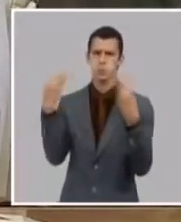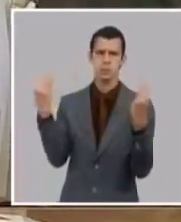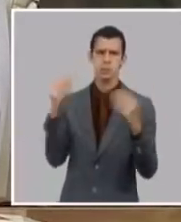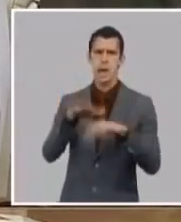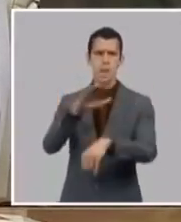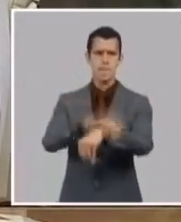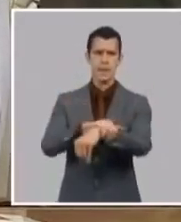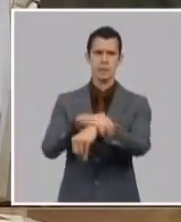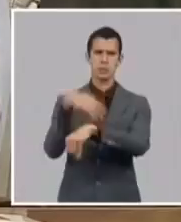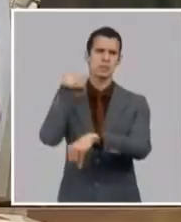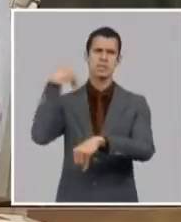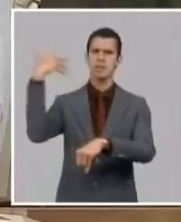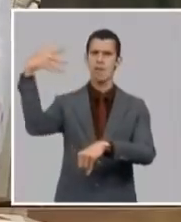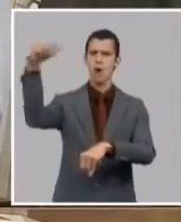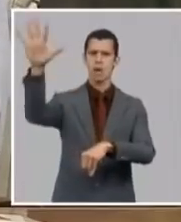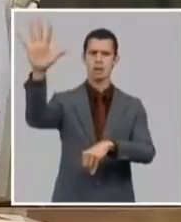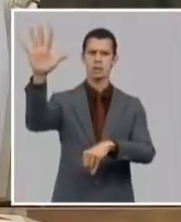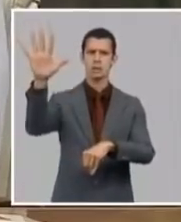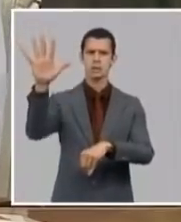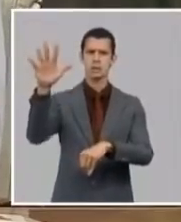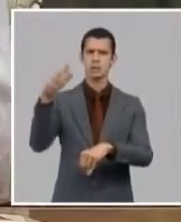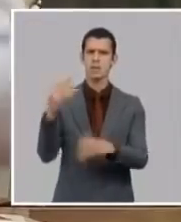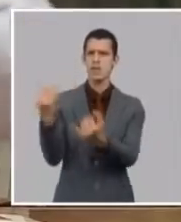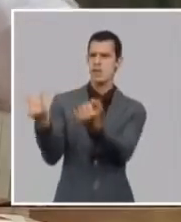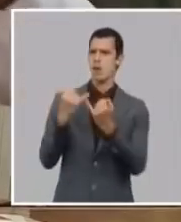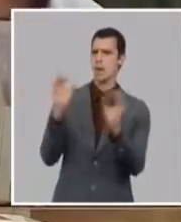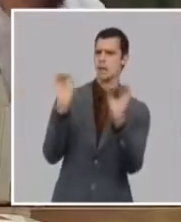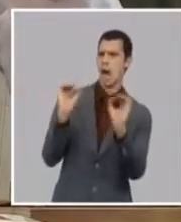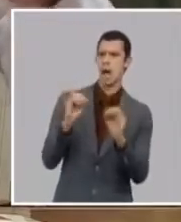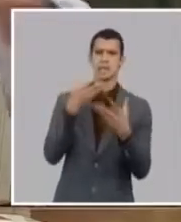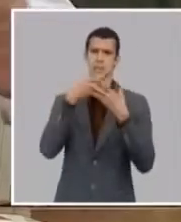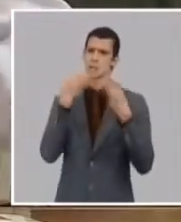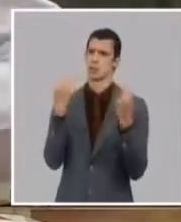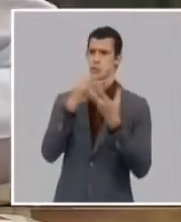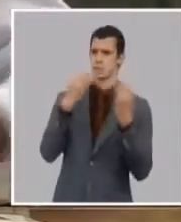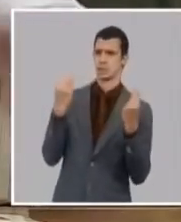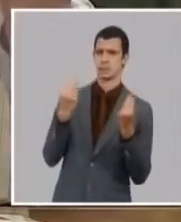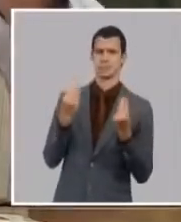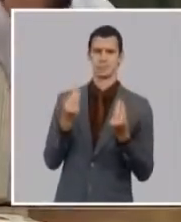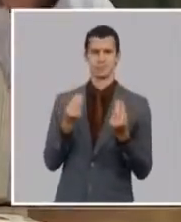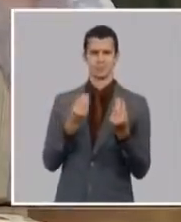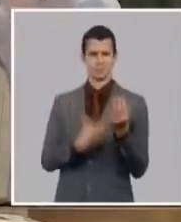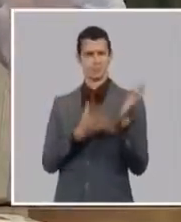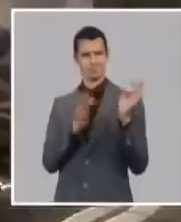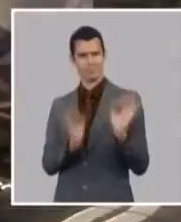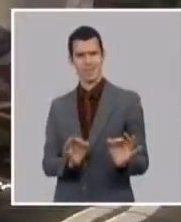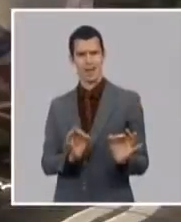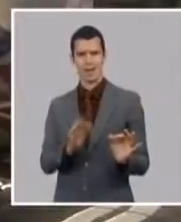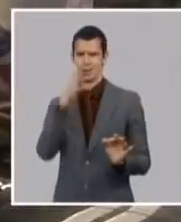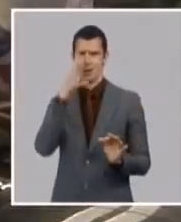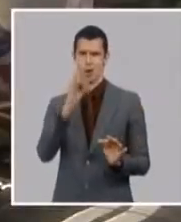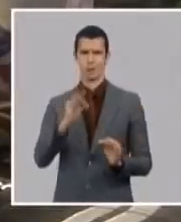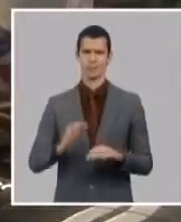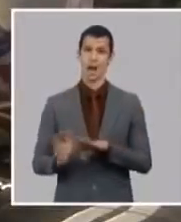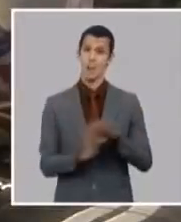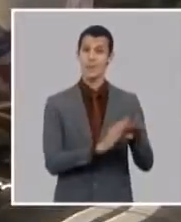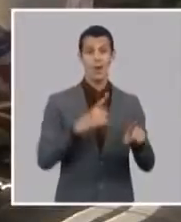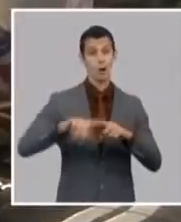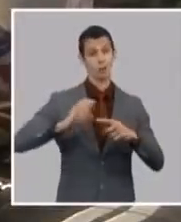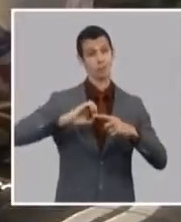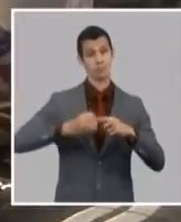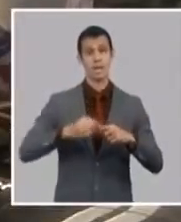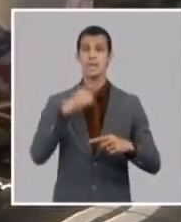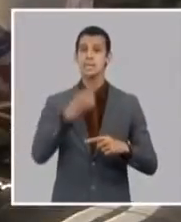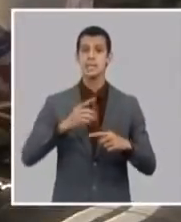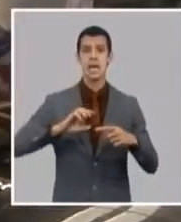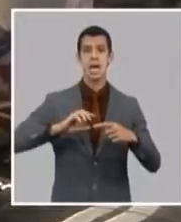grotesco en una directa diciendo mi gente Camagüey primera ciudad libre de Cuba primera